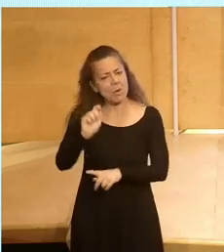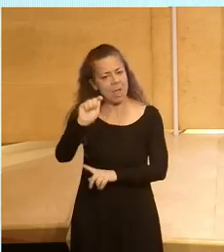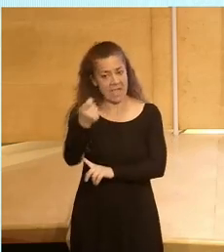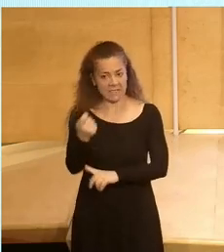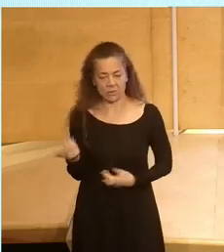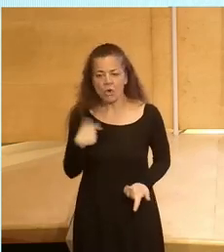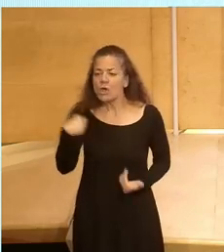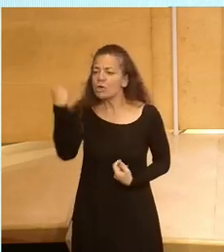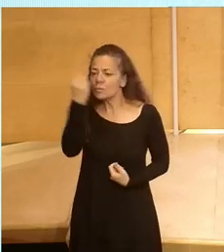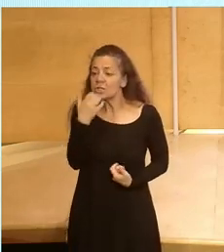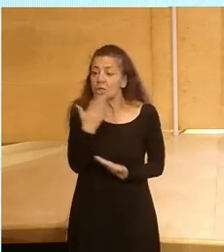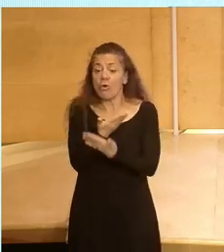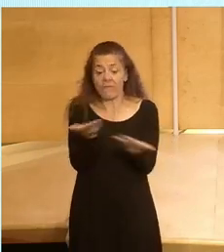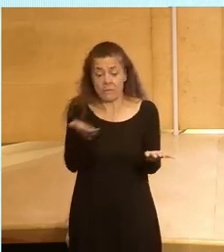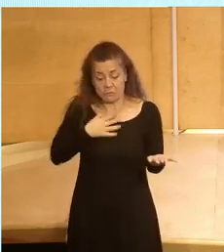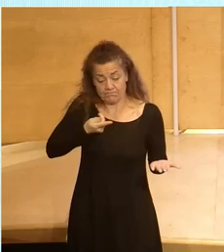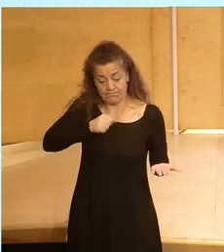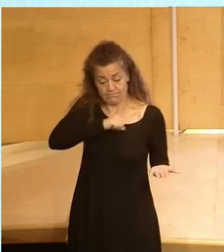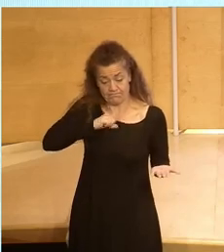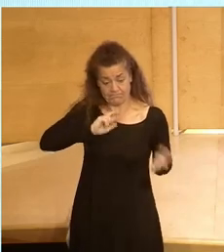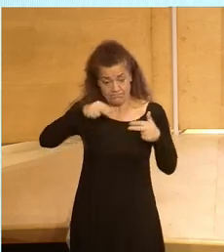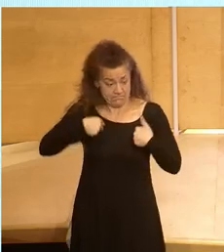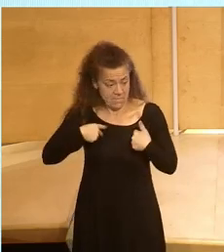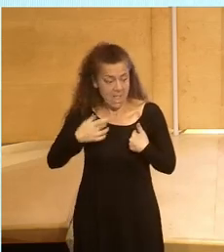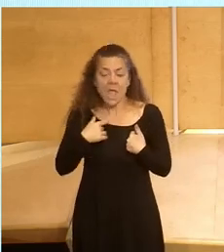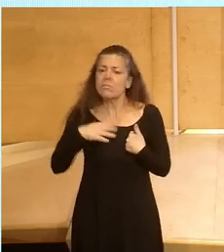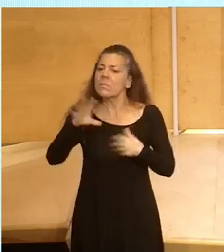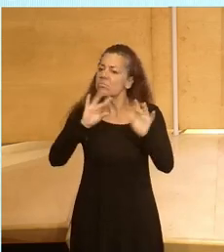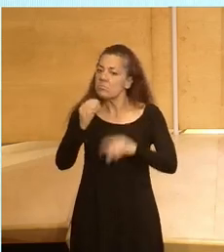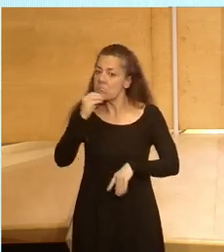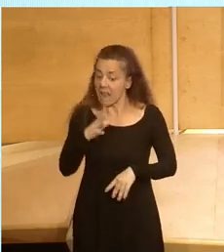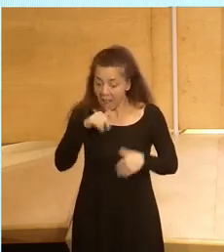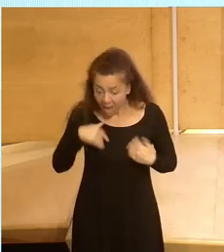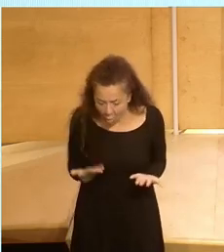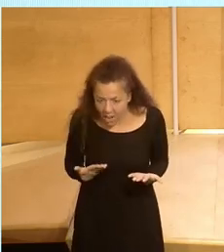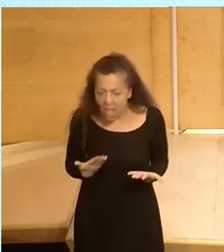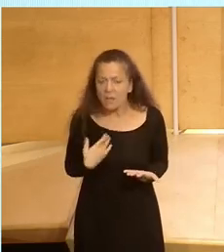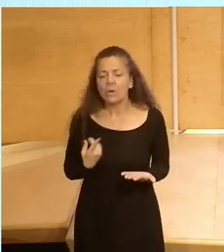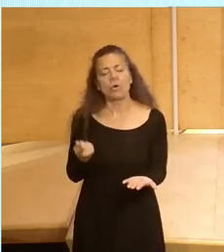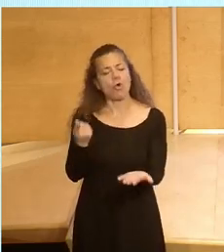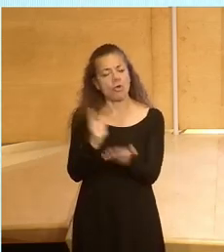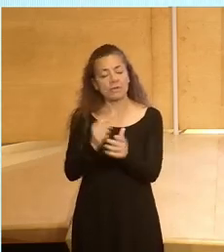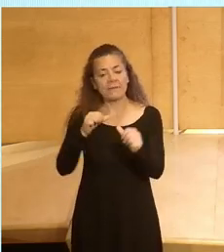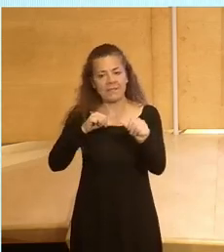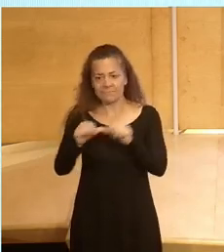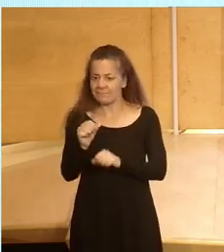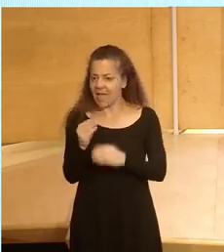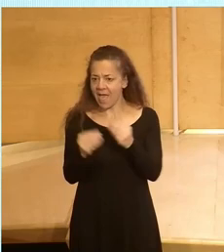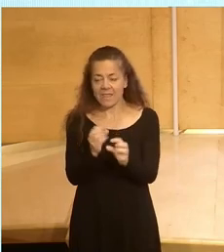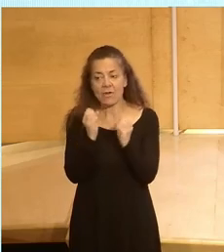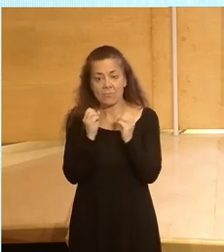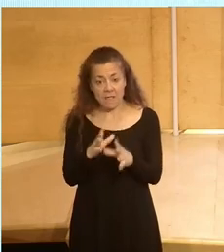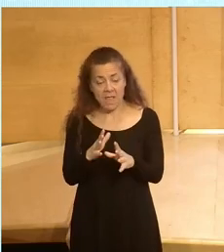yo creo que si confiamos en nosotros mismos y tomamos las buenas decisiones ahora vamos a volver a hacerlo otra vez